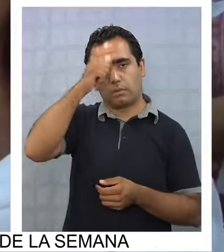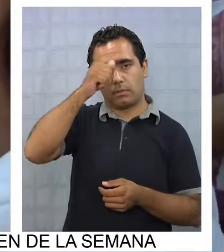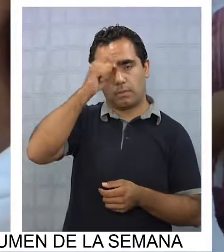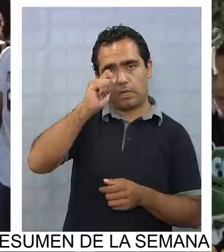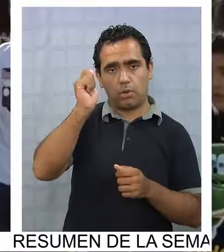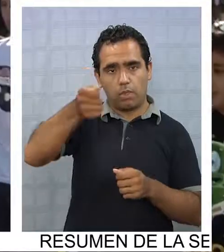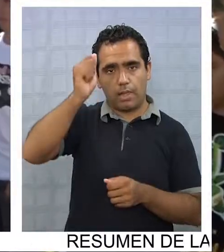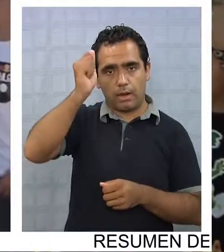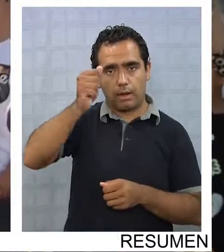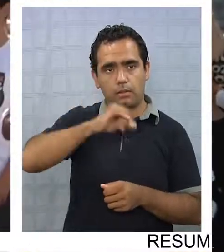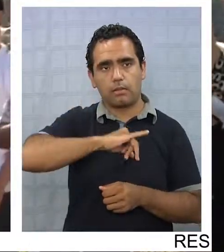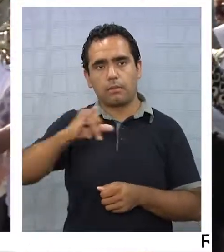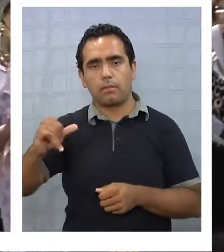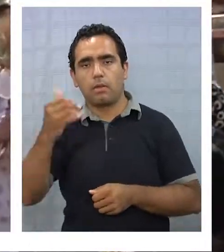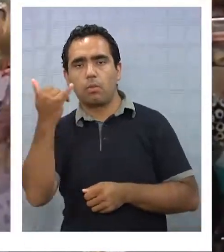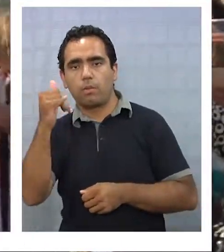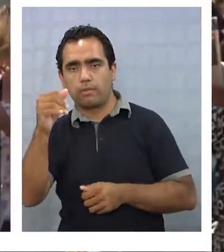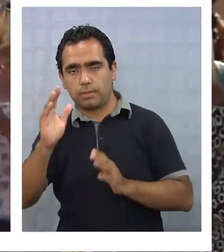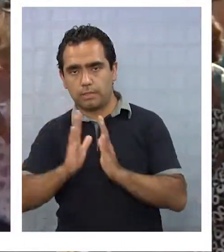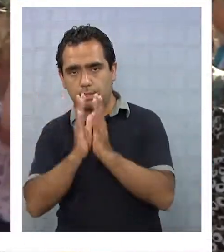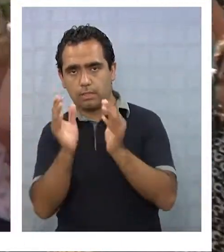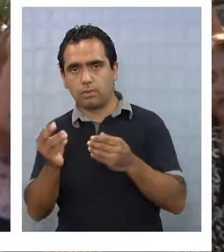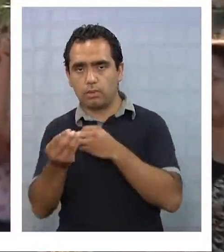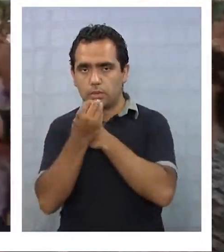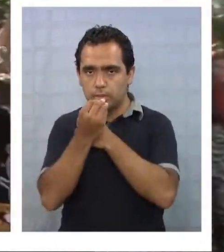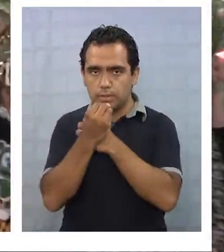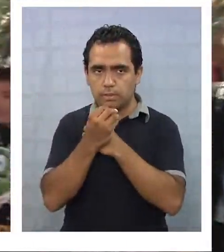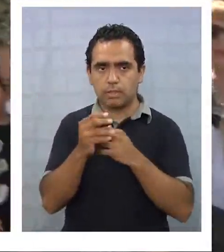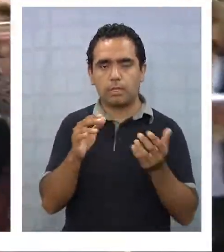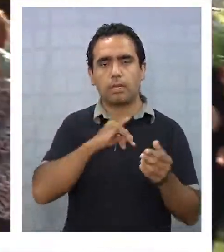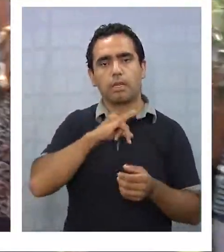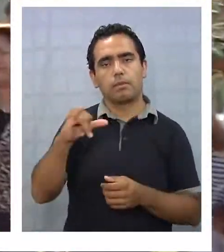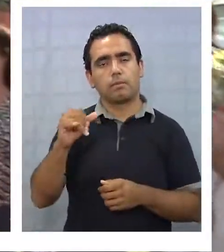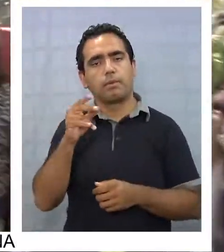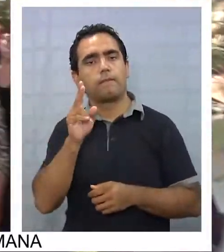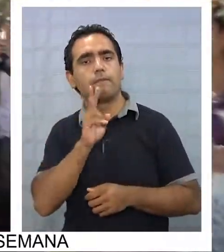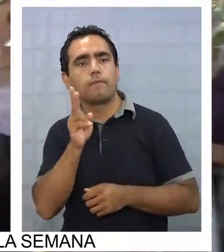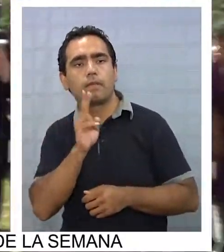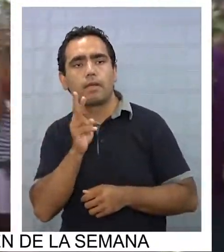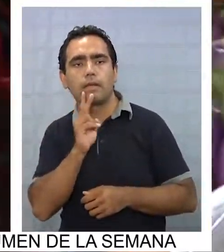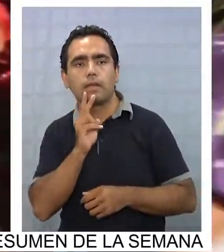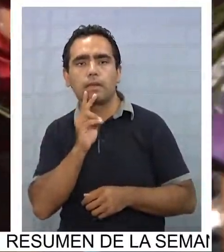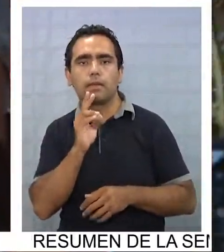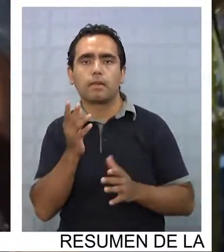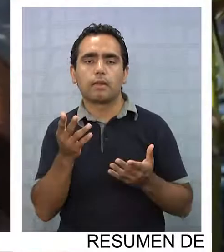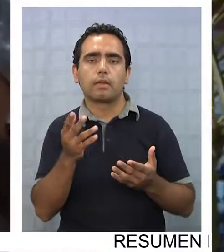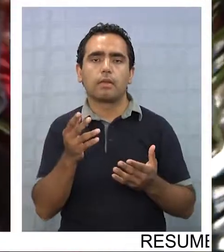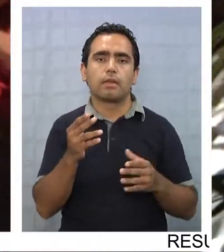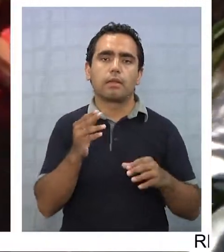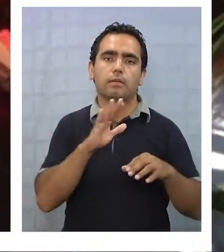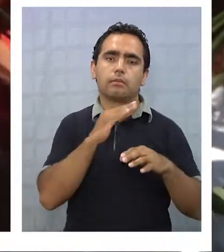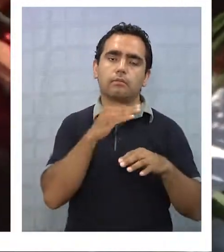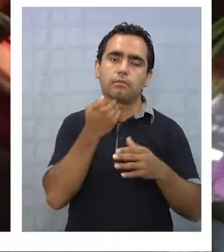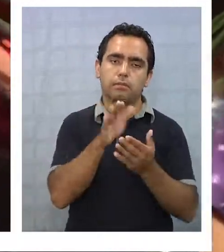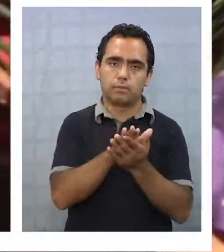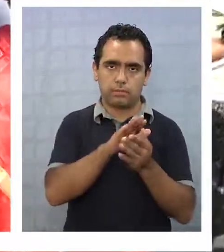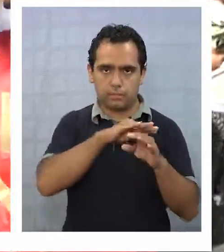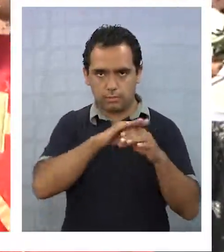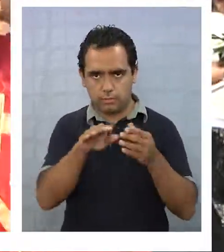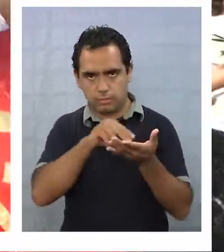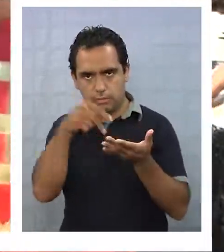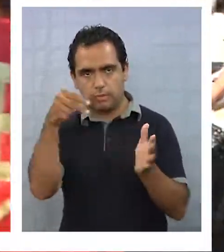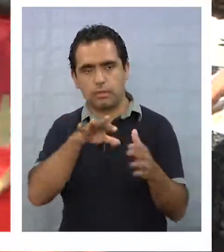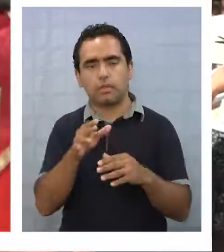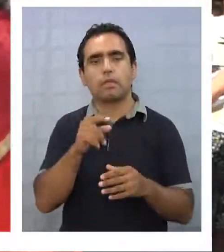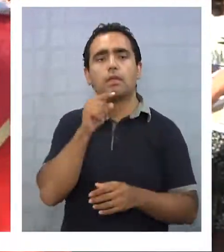para luego el Jueves Santo celebrar la última cena y el viernes revivir el Viacrucis. Comenzamos con la fiesta importante de Domingo